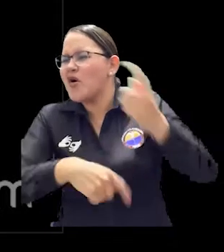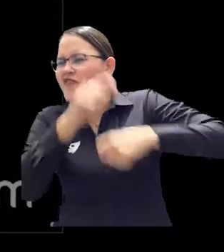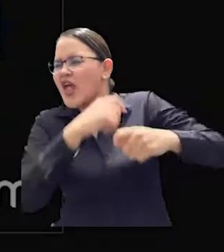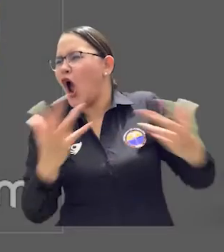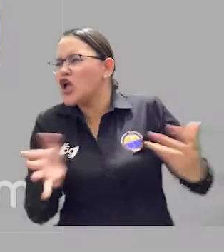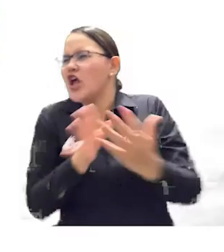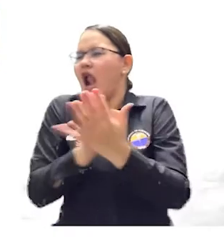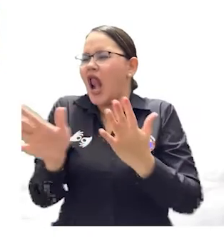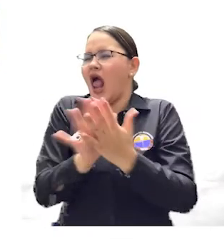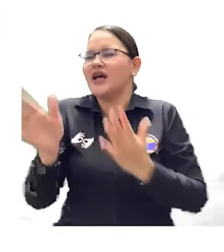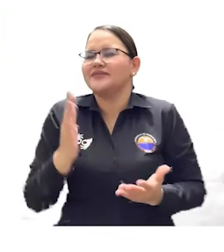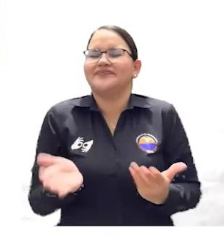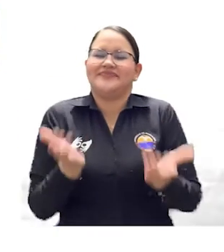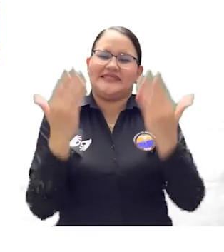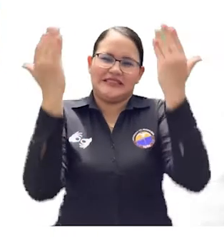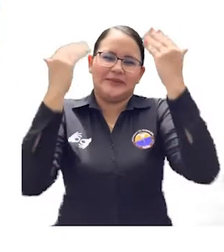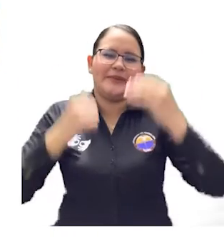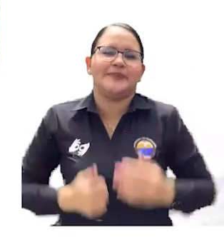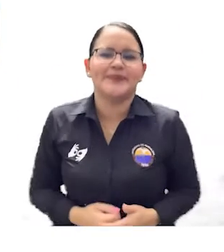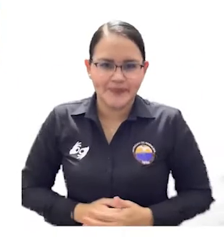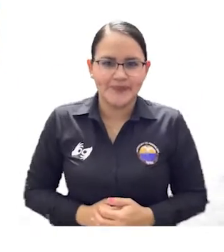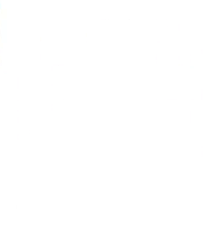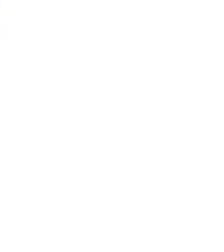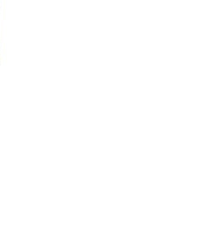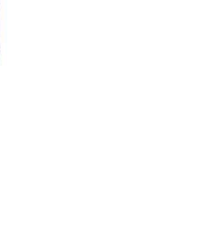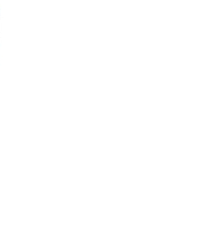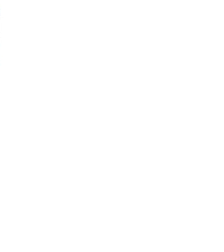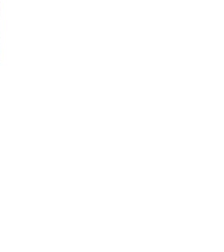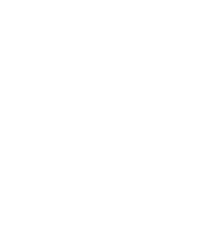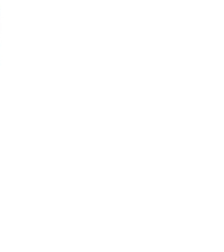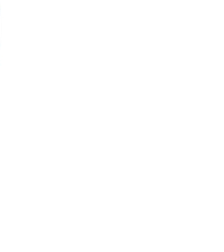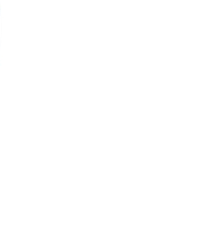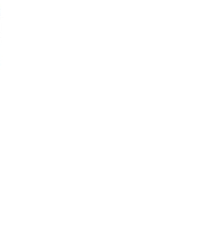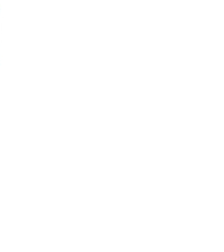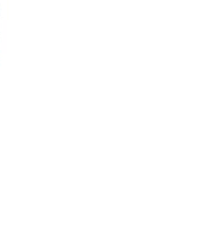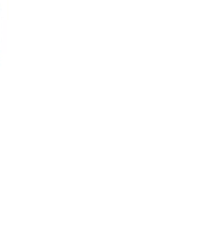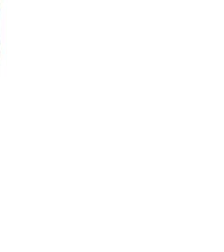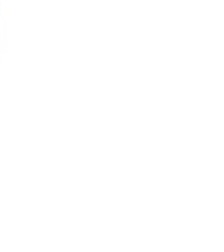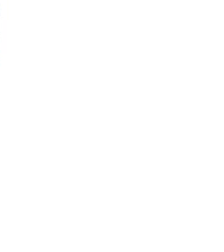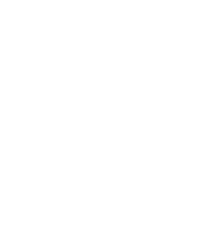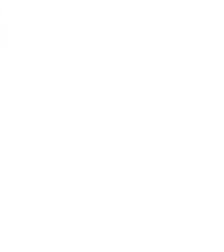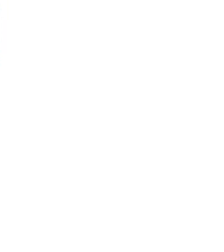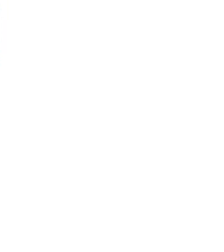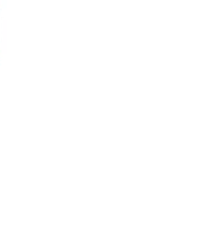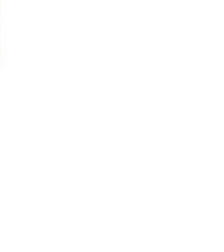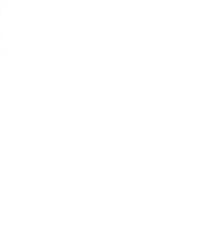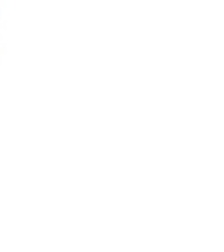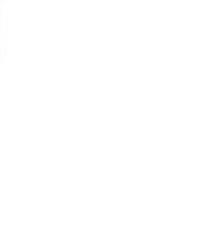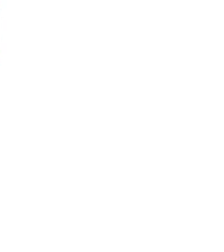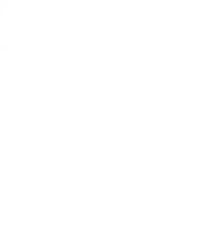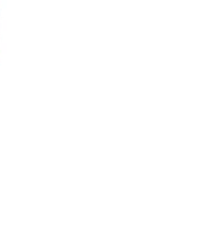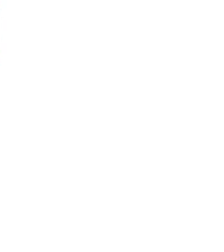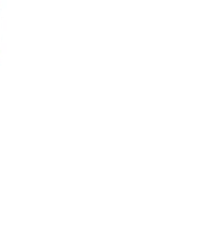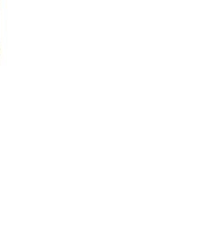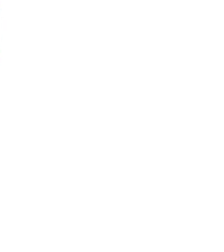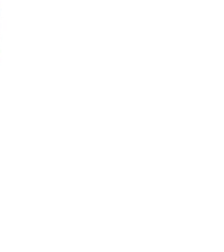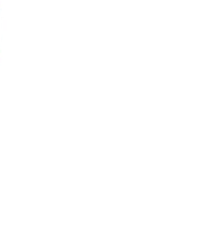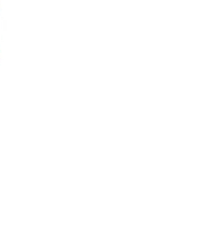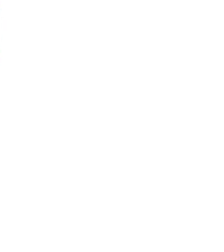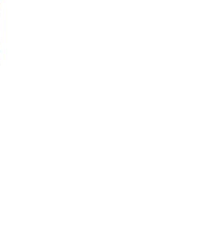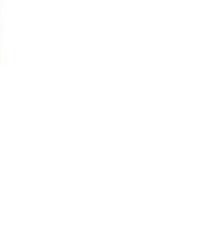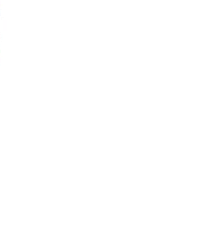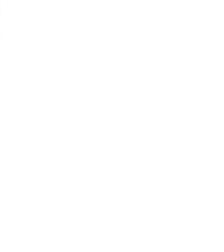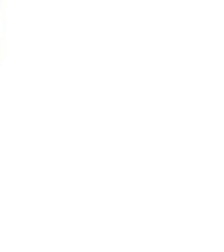comercializaba. Universidad del Magdalena, más incluyente e innovadora. Universidad Magdalena